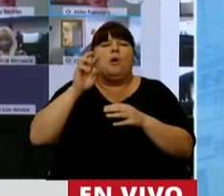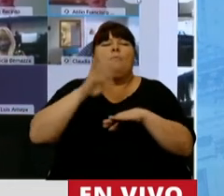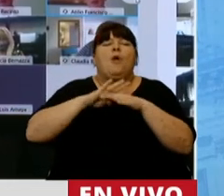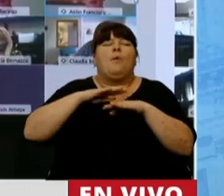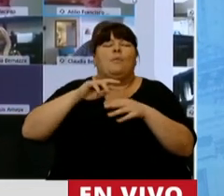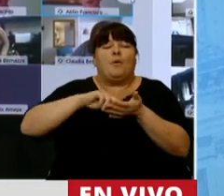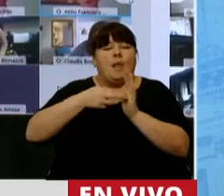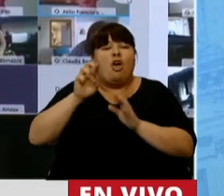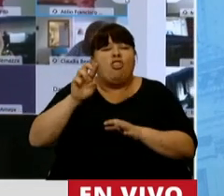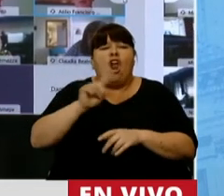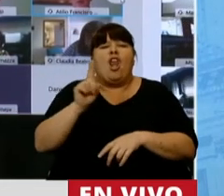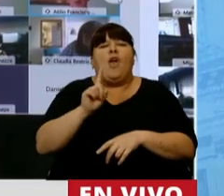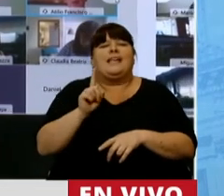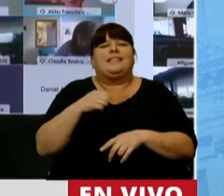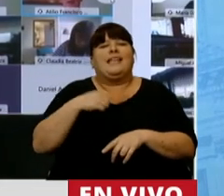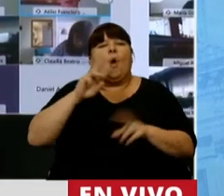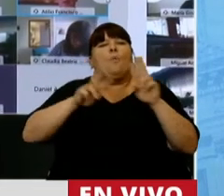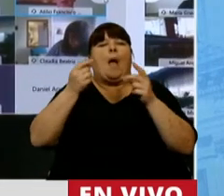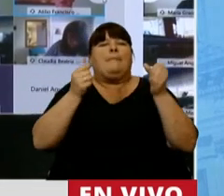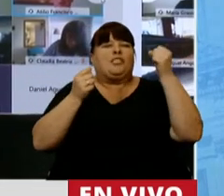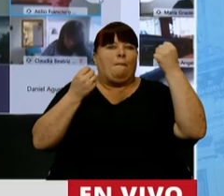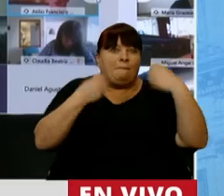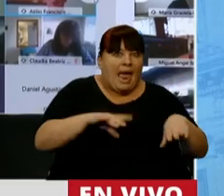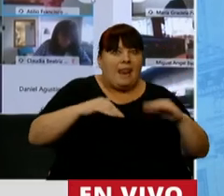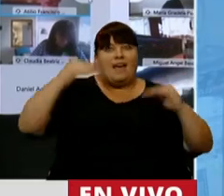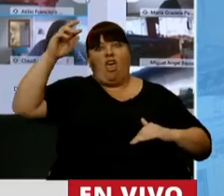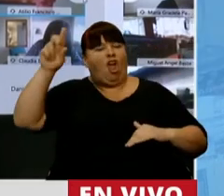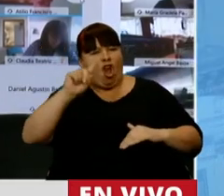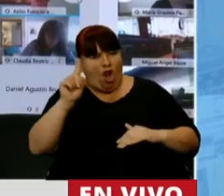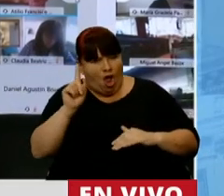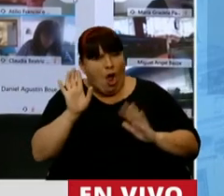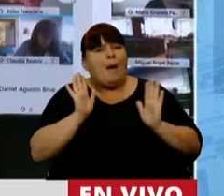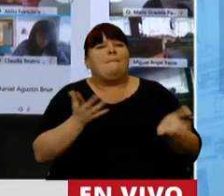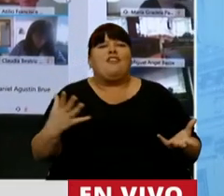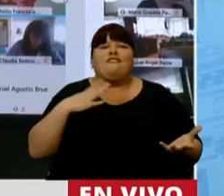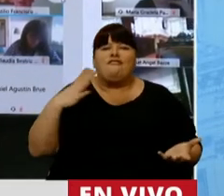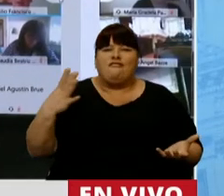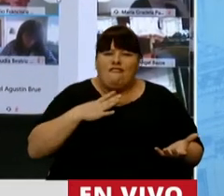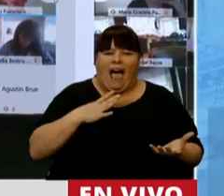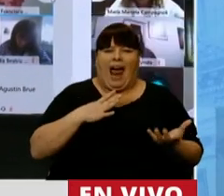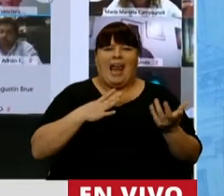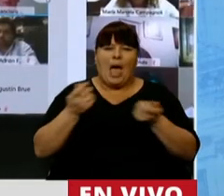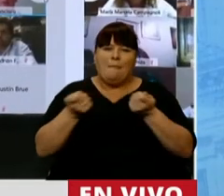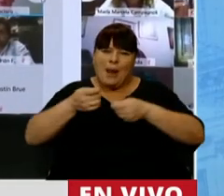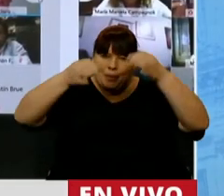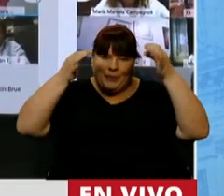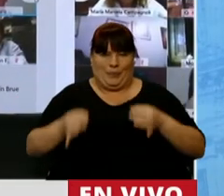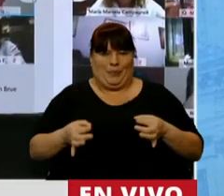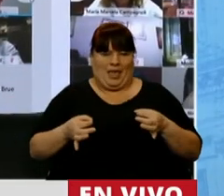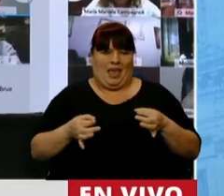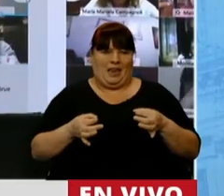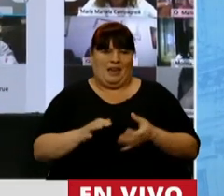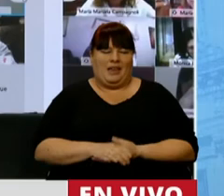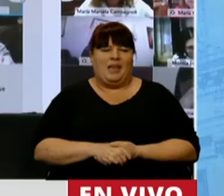cambiario no es que estemos insinuando una preparación, todo lo contrario, pero está faltando un manejo serio para